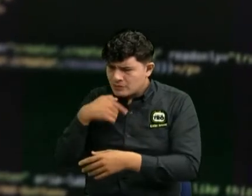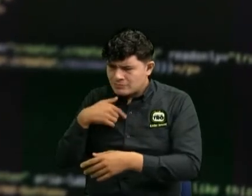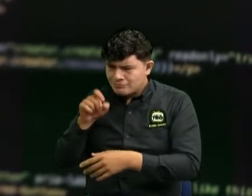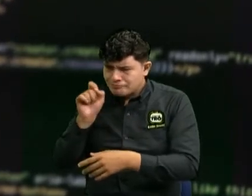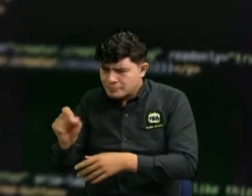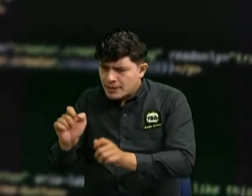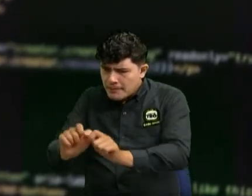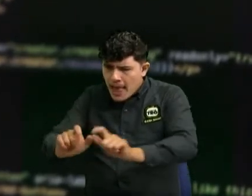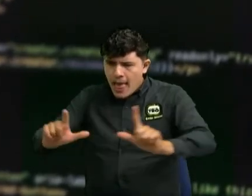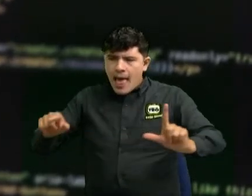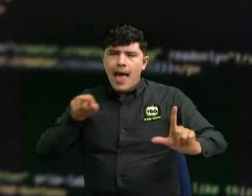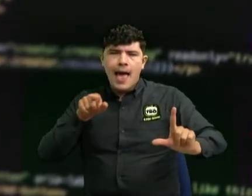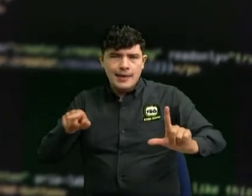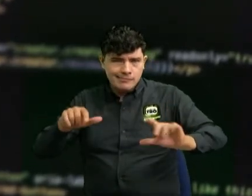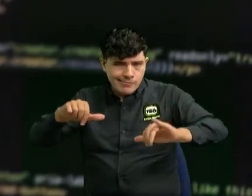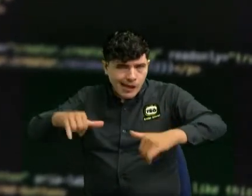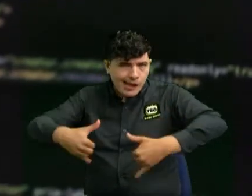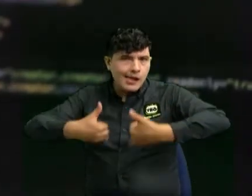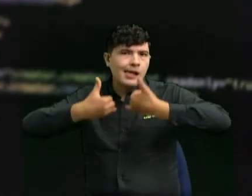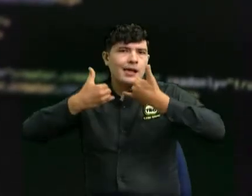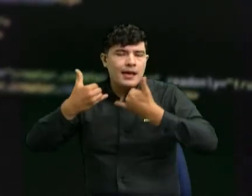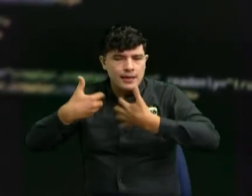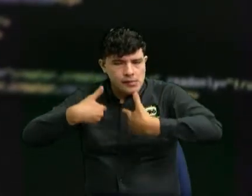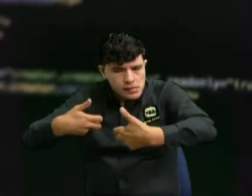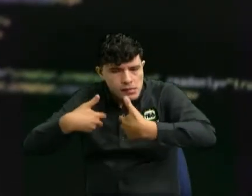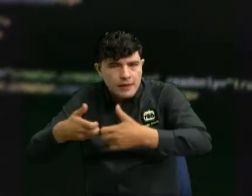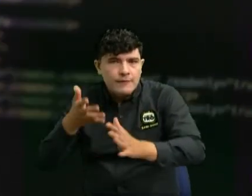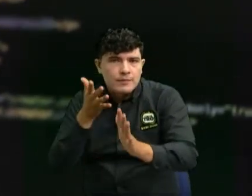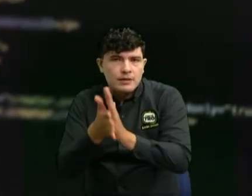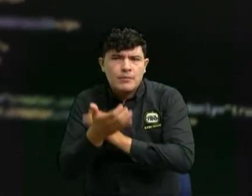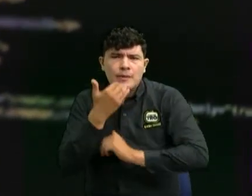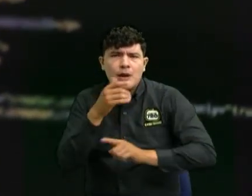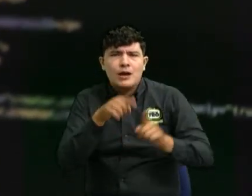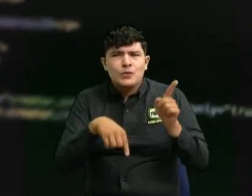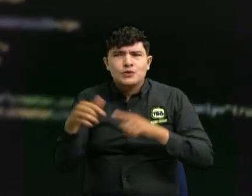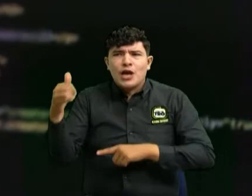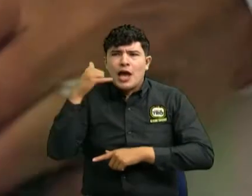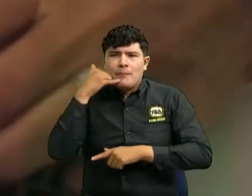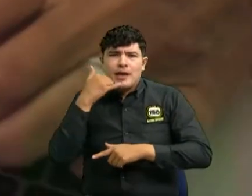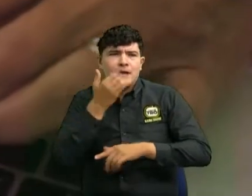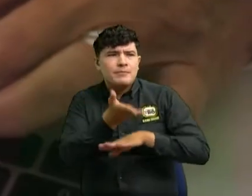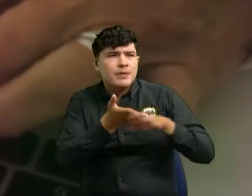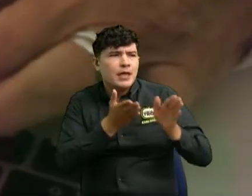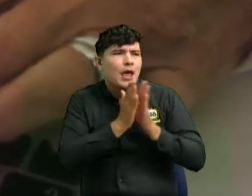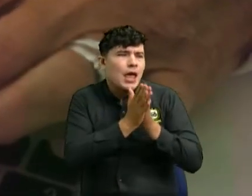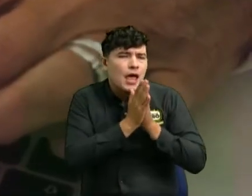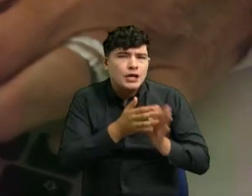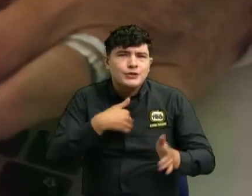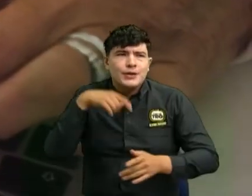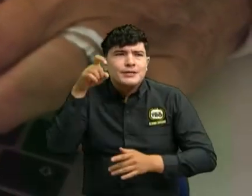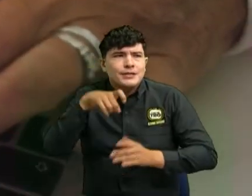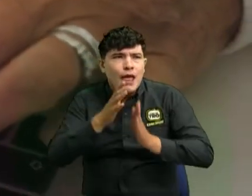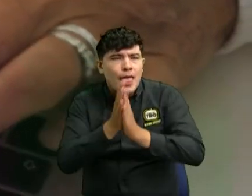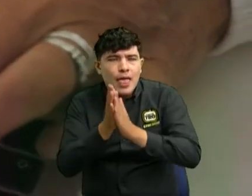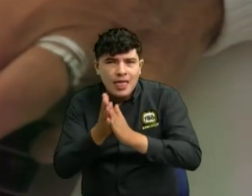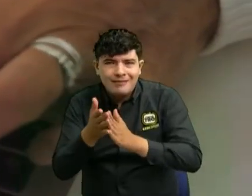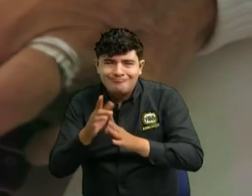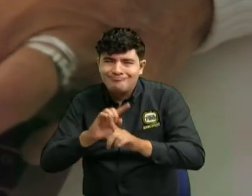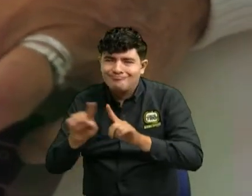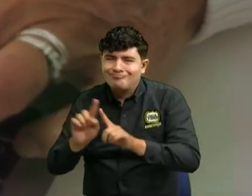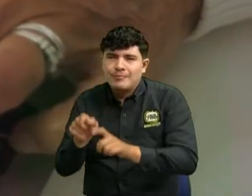nuestros familiares que están pidiendo una ayuda que estoy necesitando y muchas personas